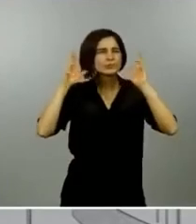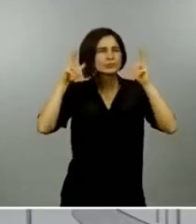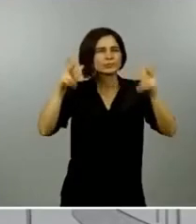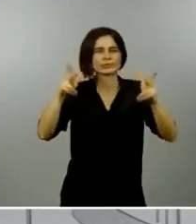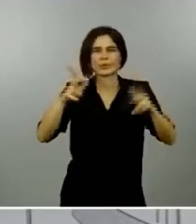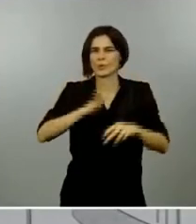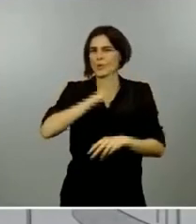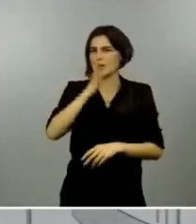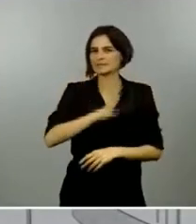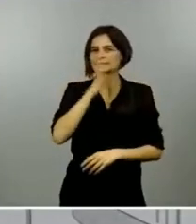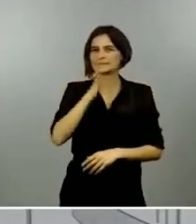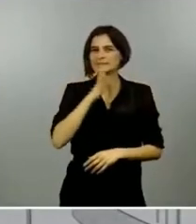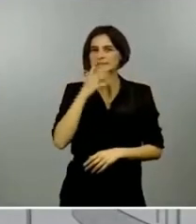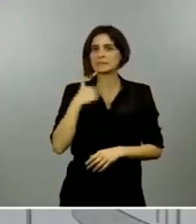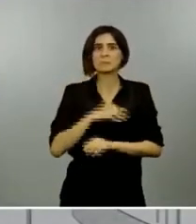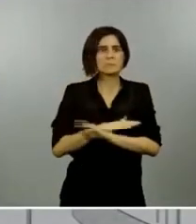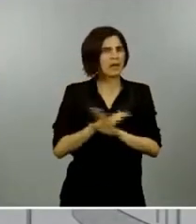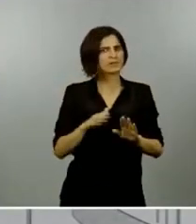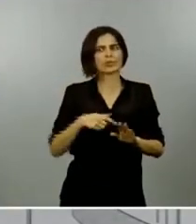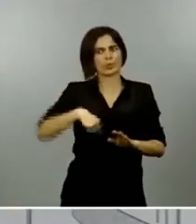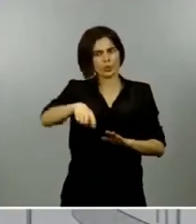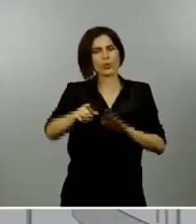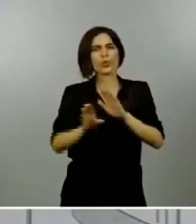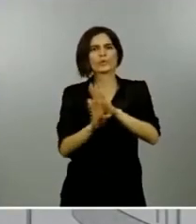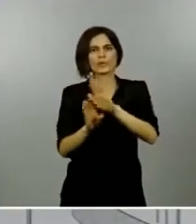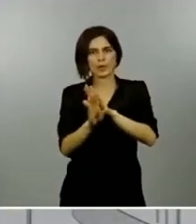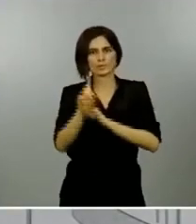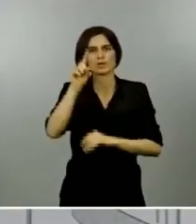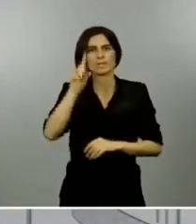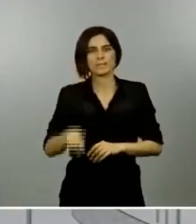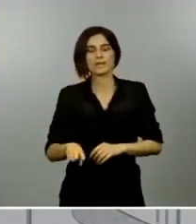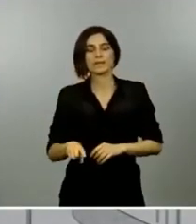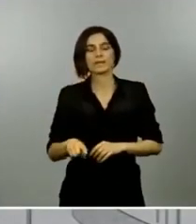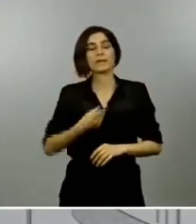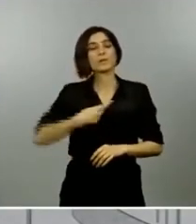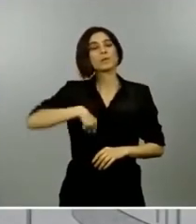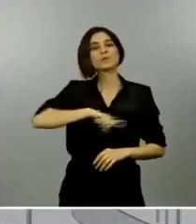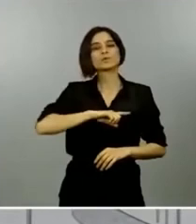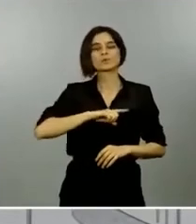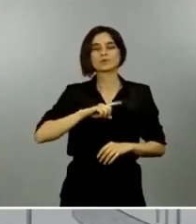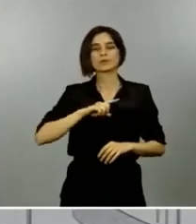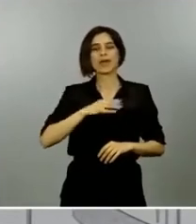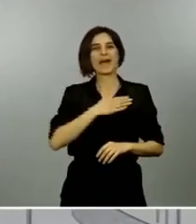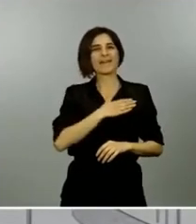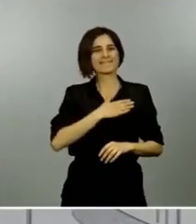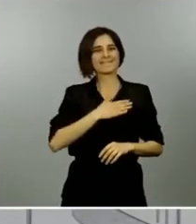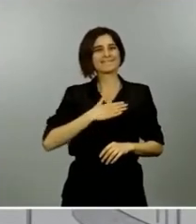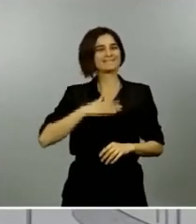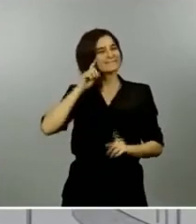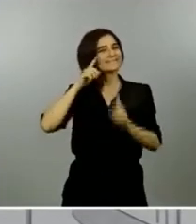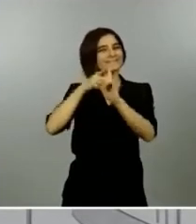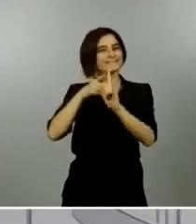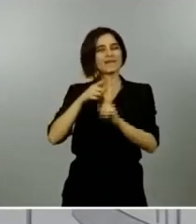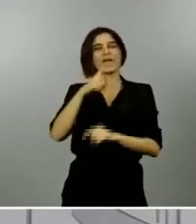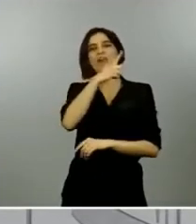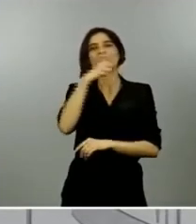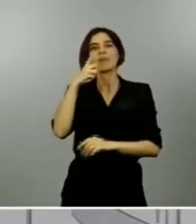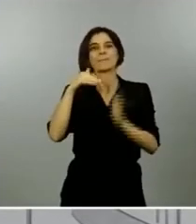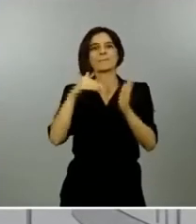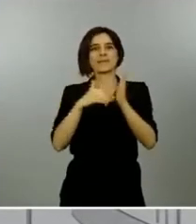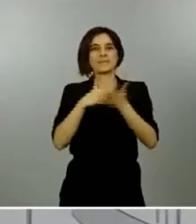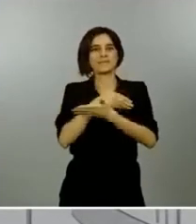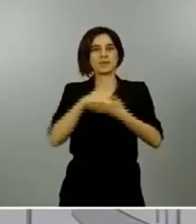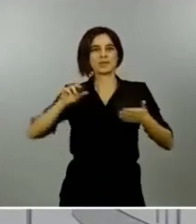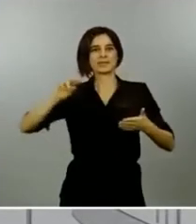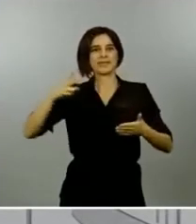y que en principio en principio el planteamiento que teníamos es el de bueno pues llegar a ese tope de 100.000 millones de euros que creo que es un